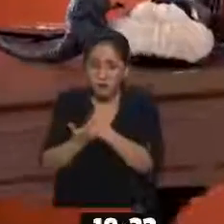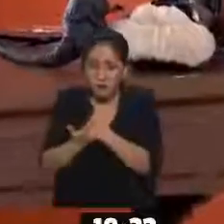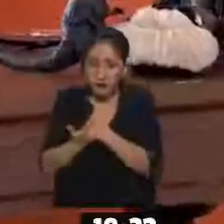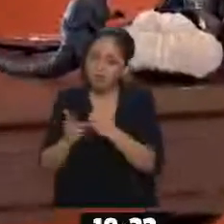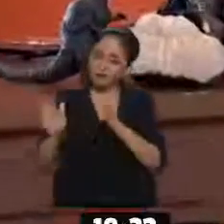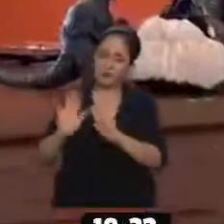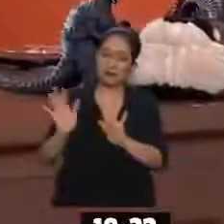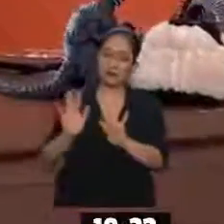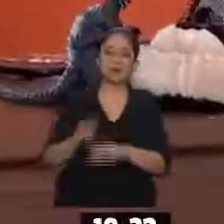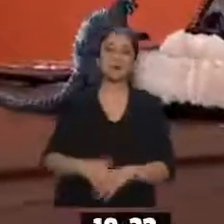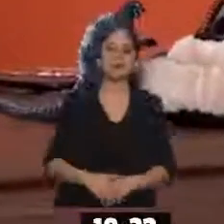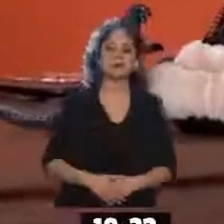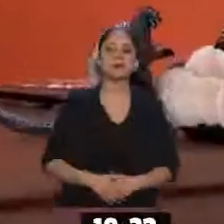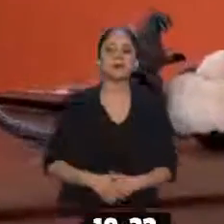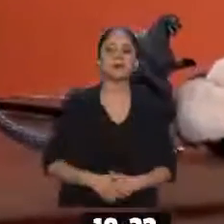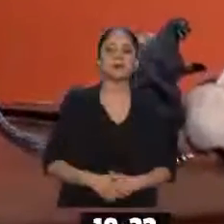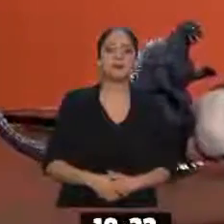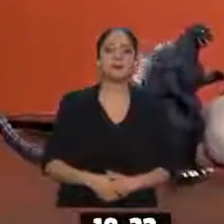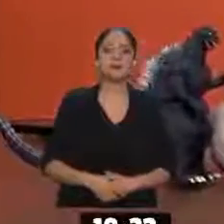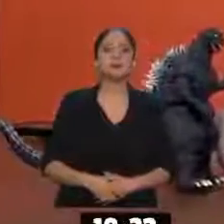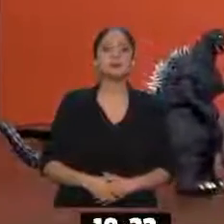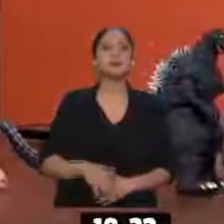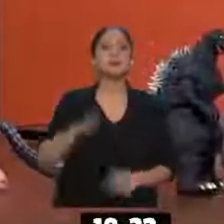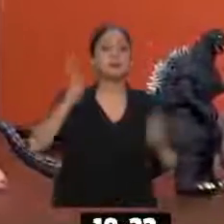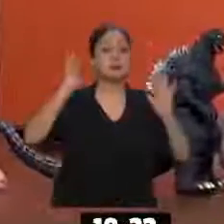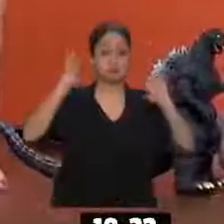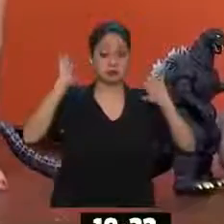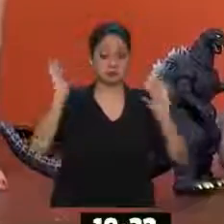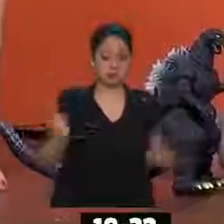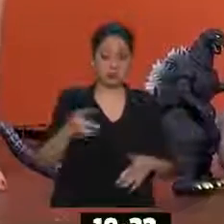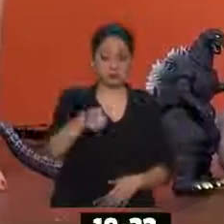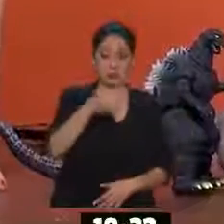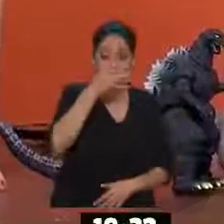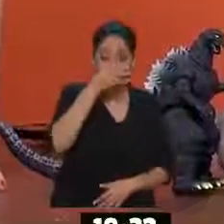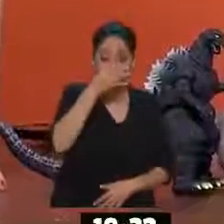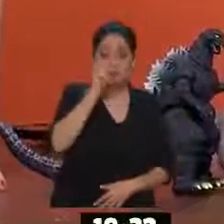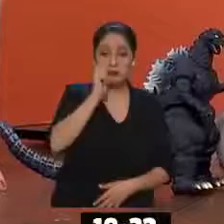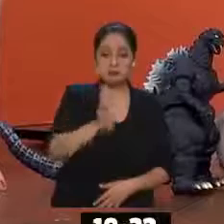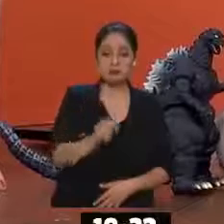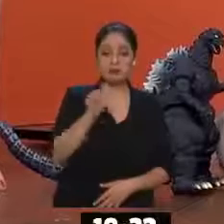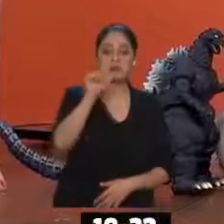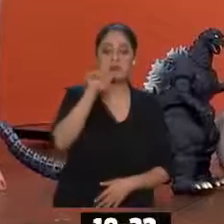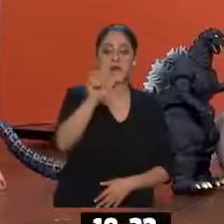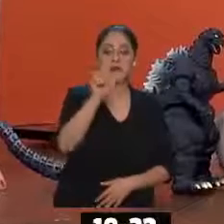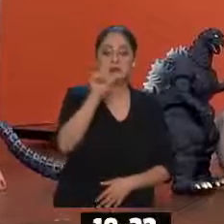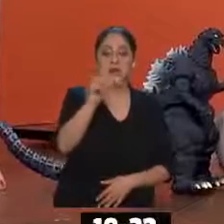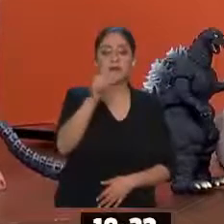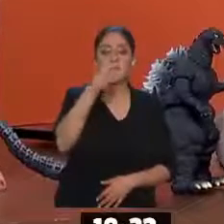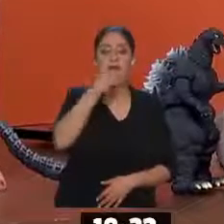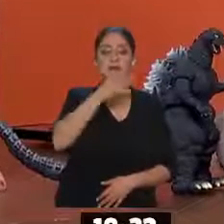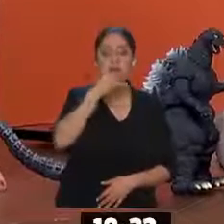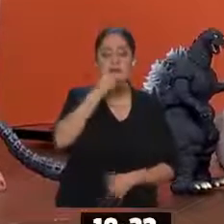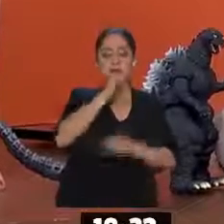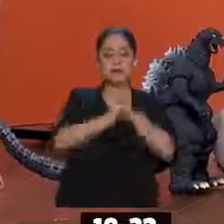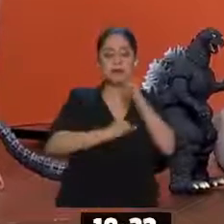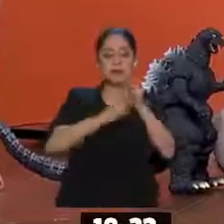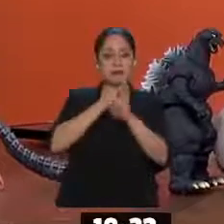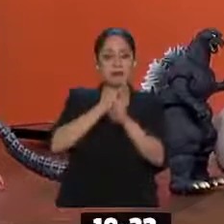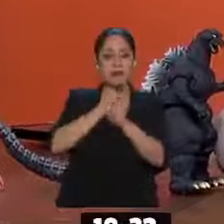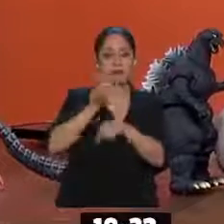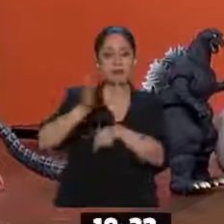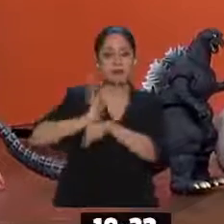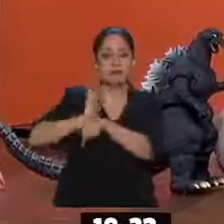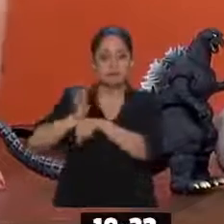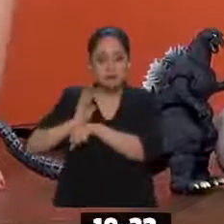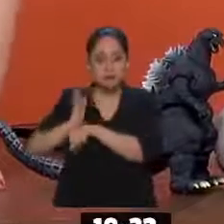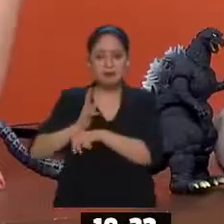Oiga, ya lo tenemos, ya lo tenemos encima, el décimo sexto Festival Internacional de Cine Documental. Ya